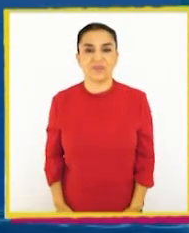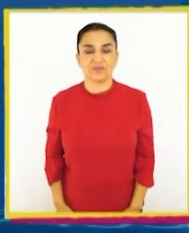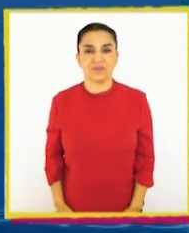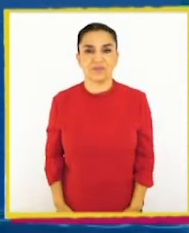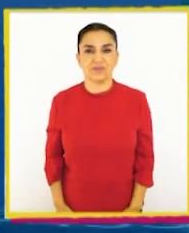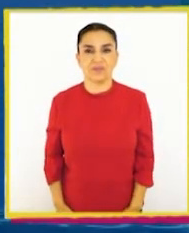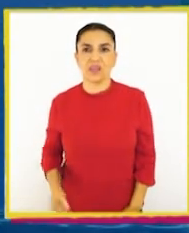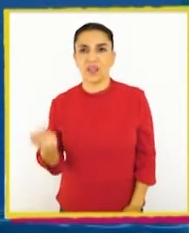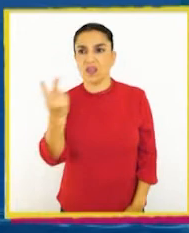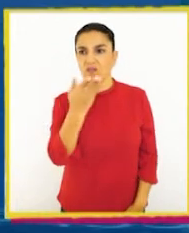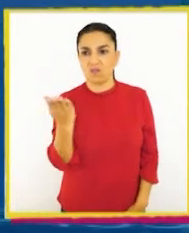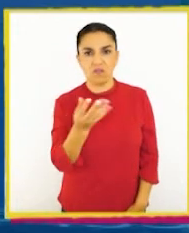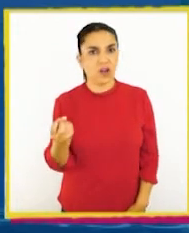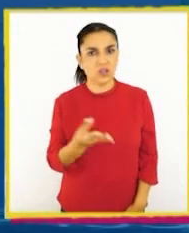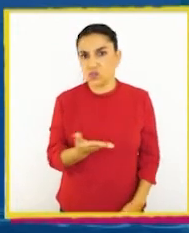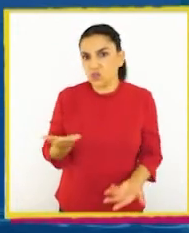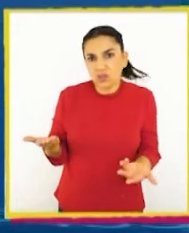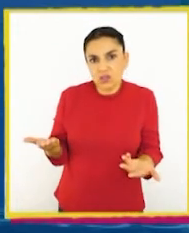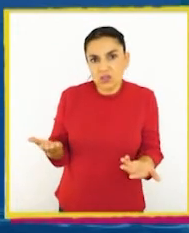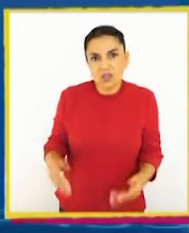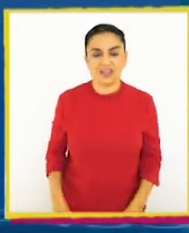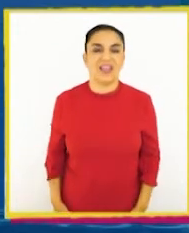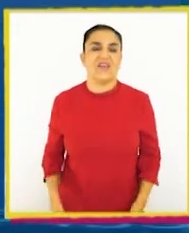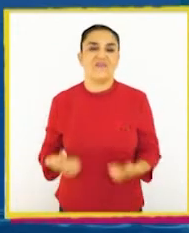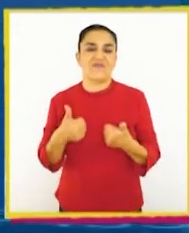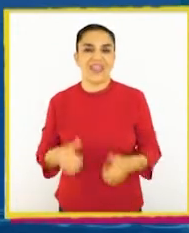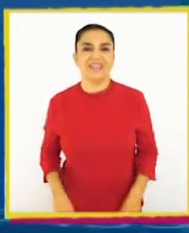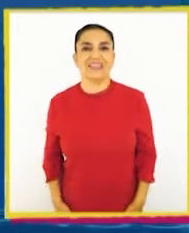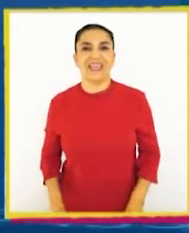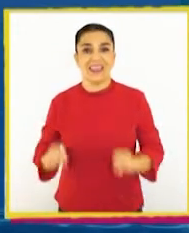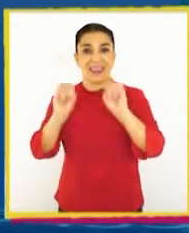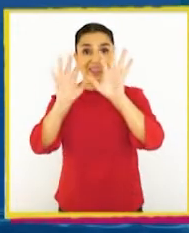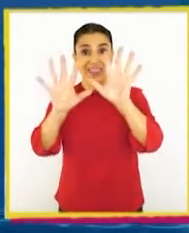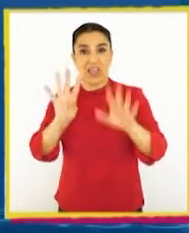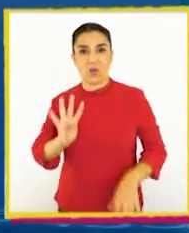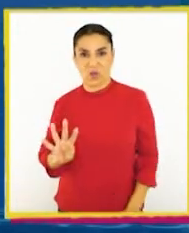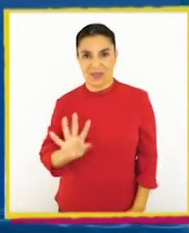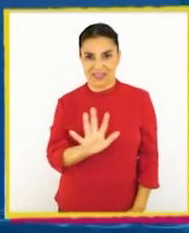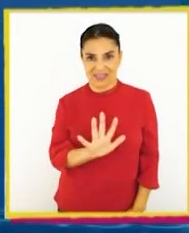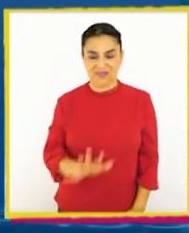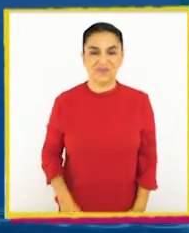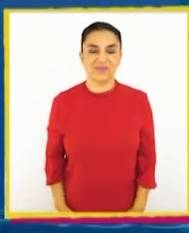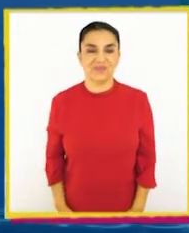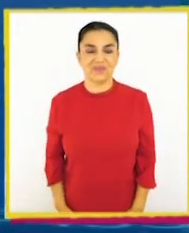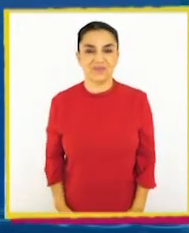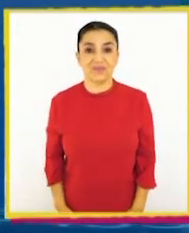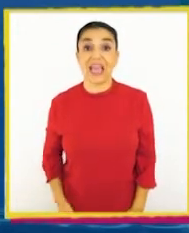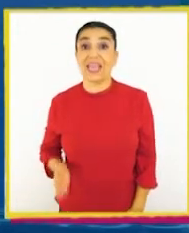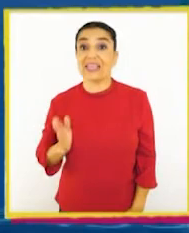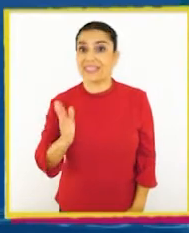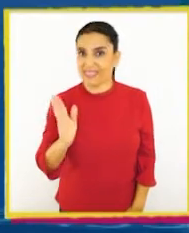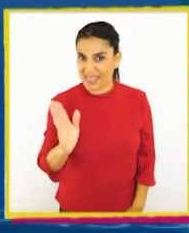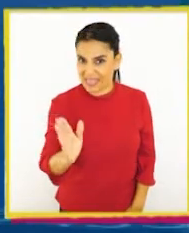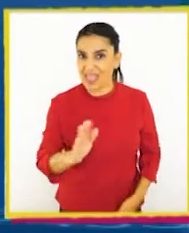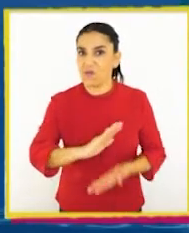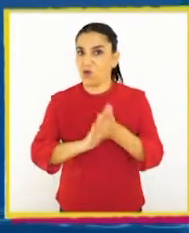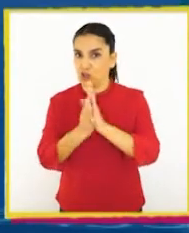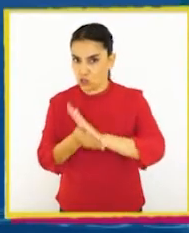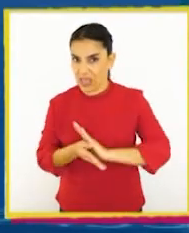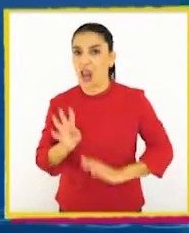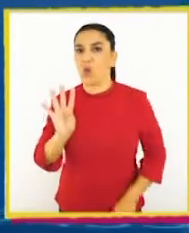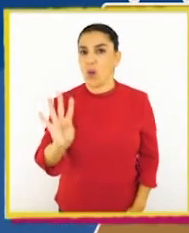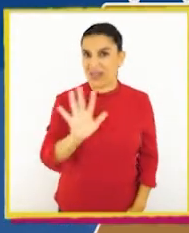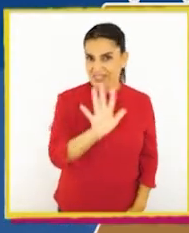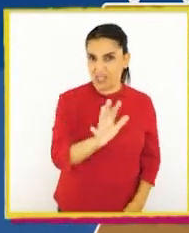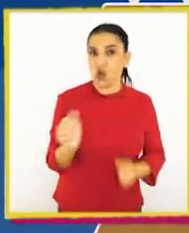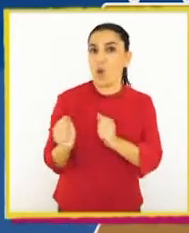¿Qué fracción escribiremos? ¡Muy bien! ¡Diez cuarenta y cinco agos! Seguimos manteniendo el total de cuarenta